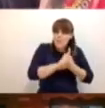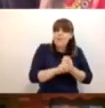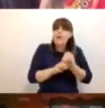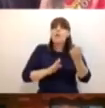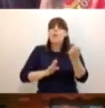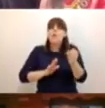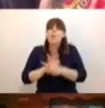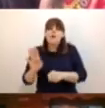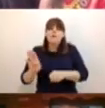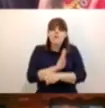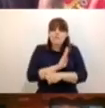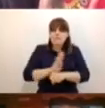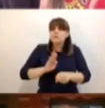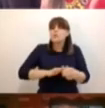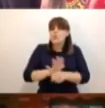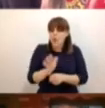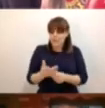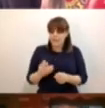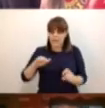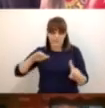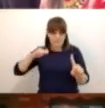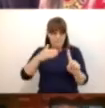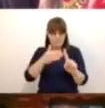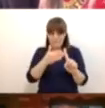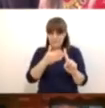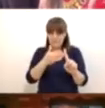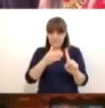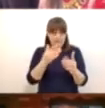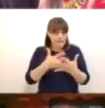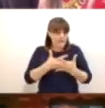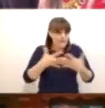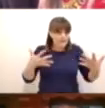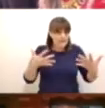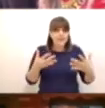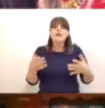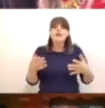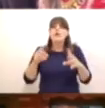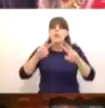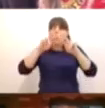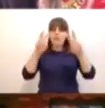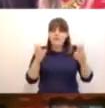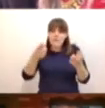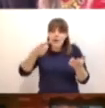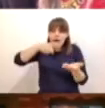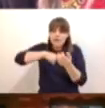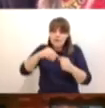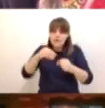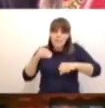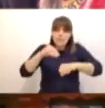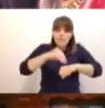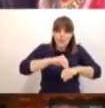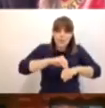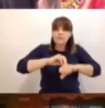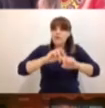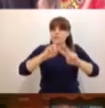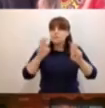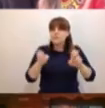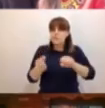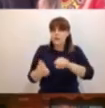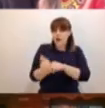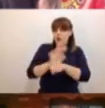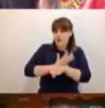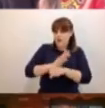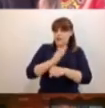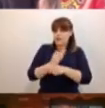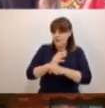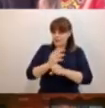Tenemos retos grandes como añadir en los contenidos temas relevantes a la contingencia que vivimos. Las